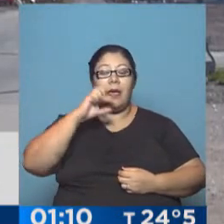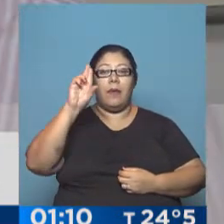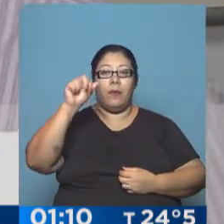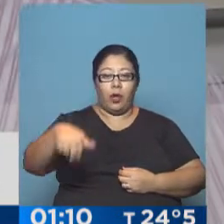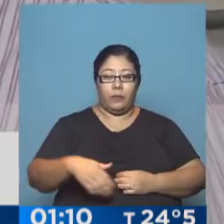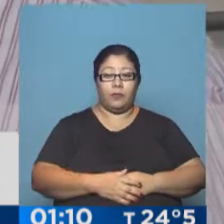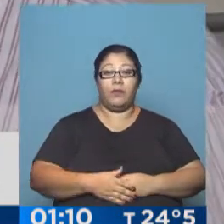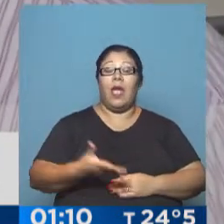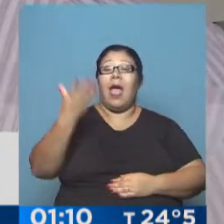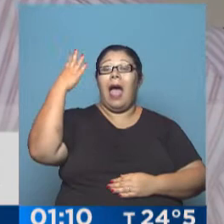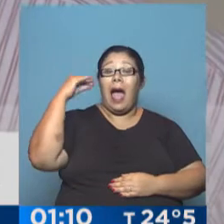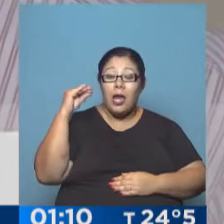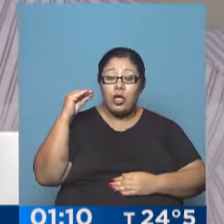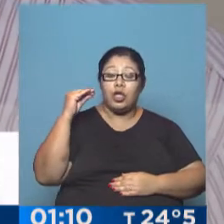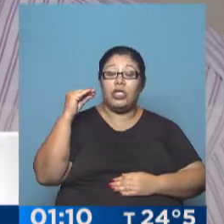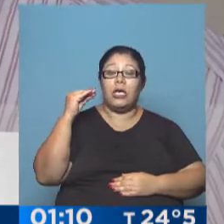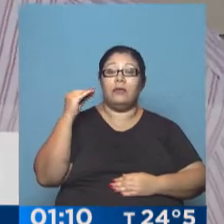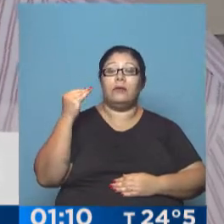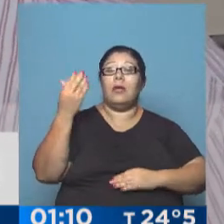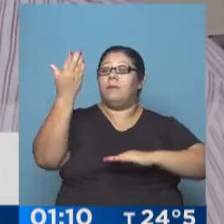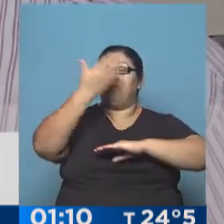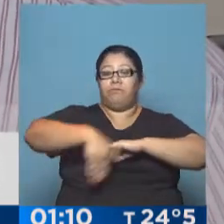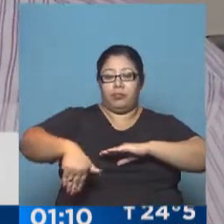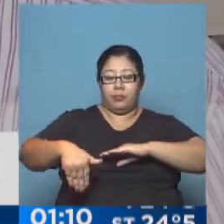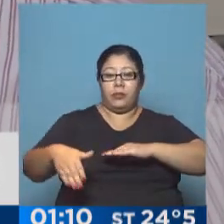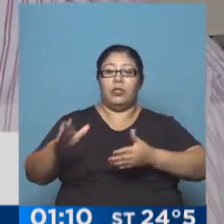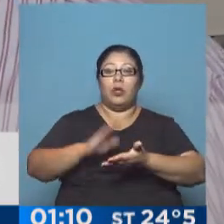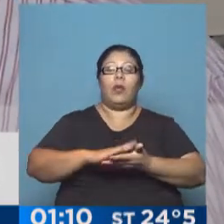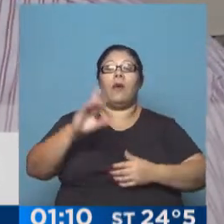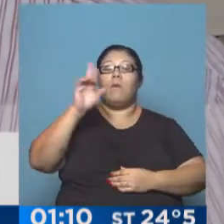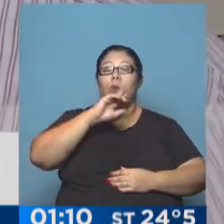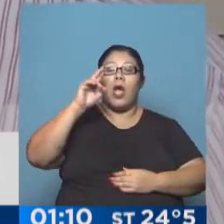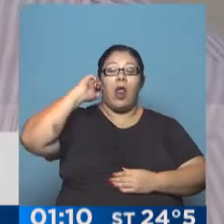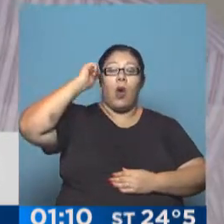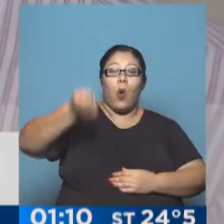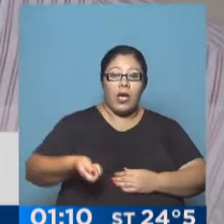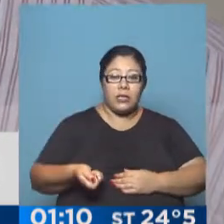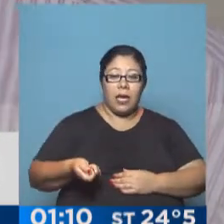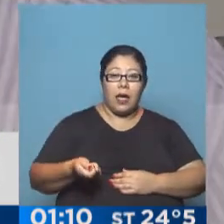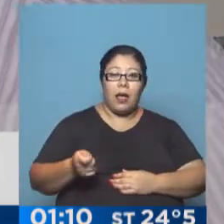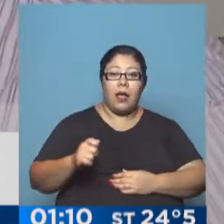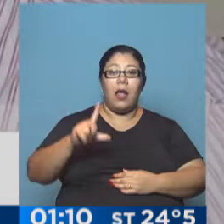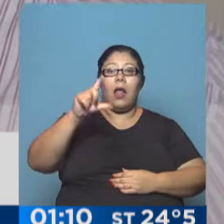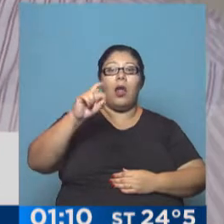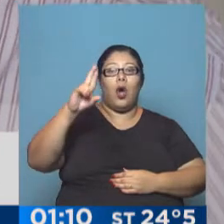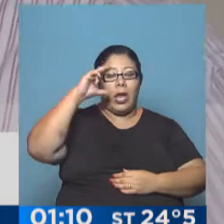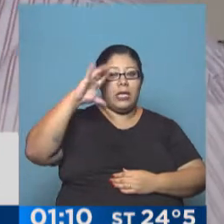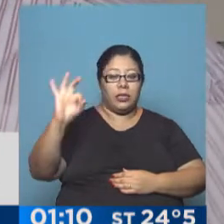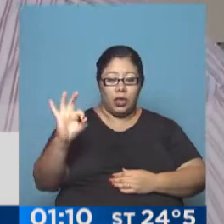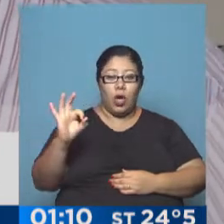10 días que dio la Corte para que la jueza Carrión de Lorenzo entregara el contrato.